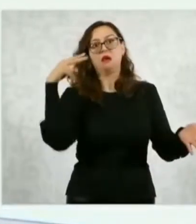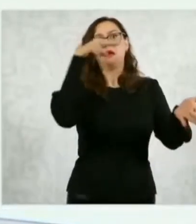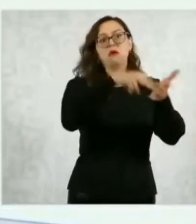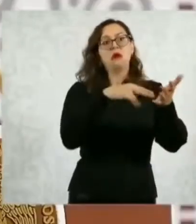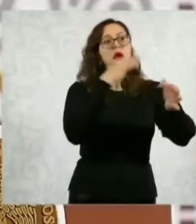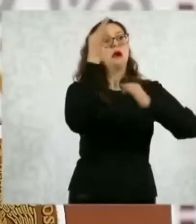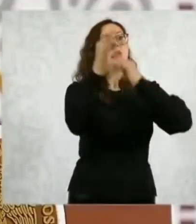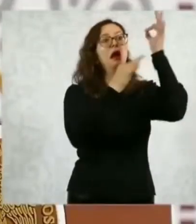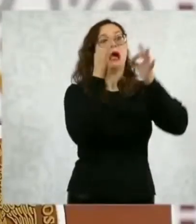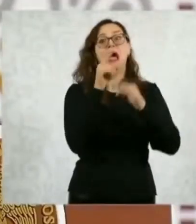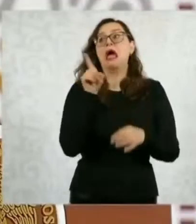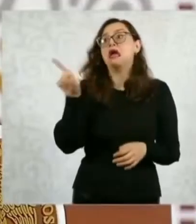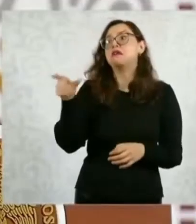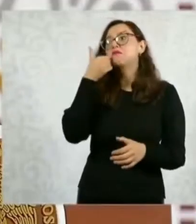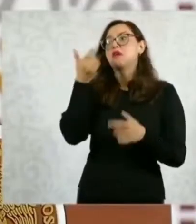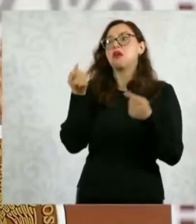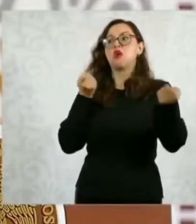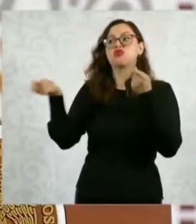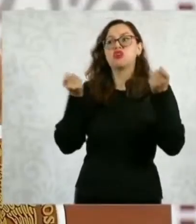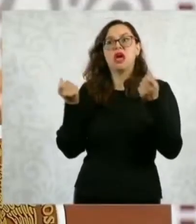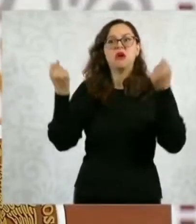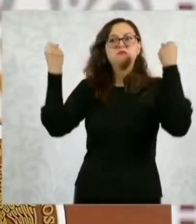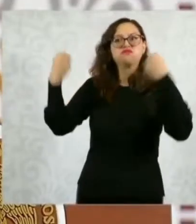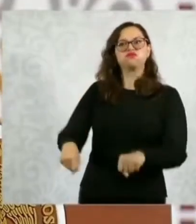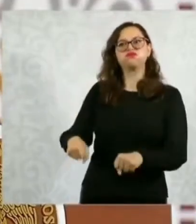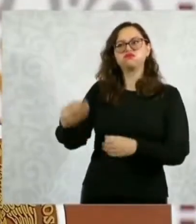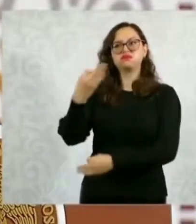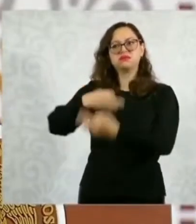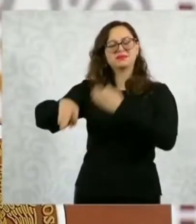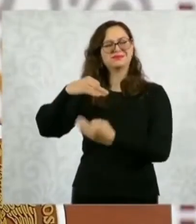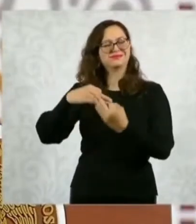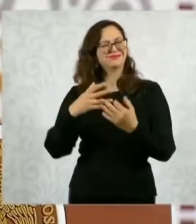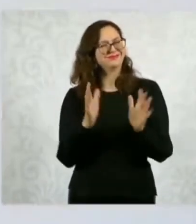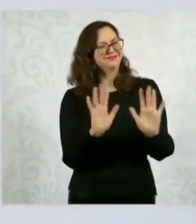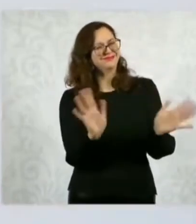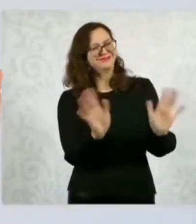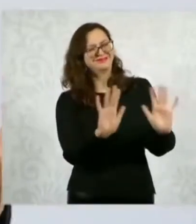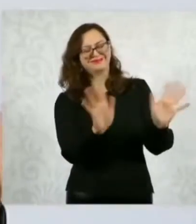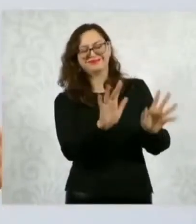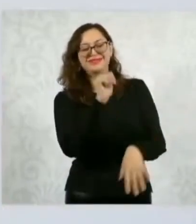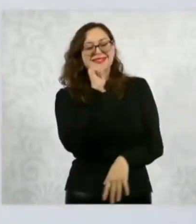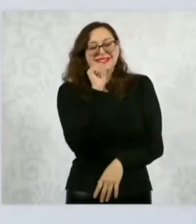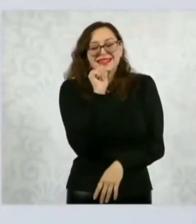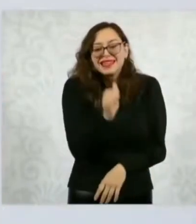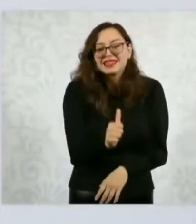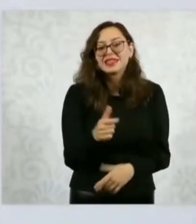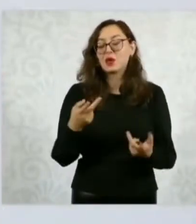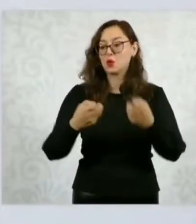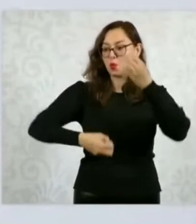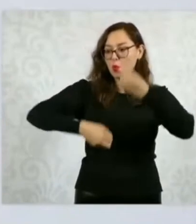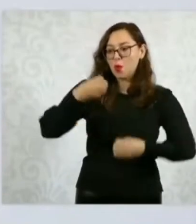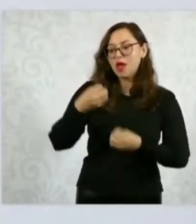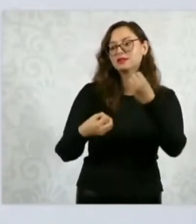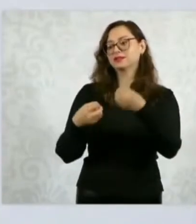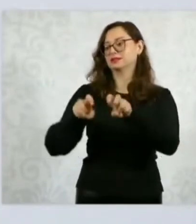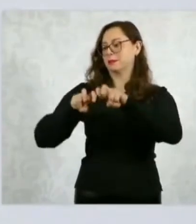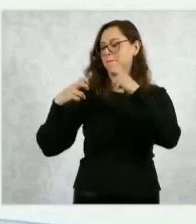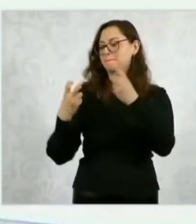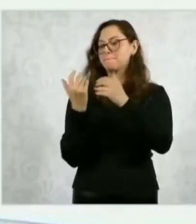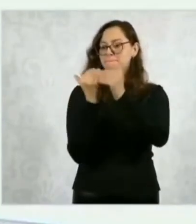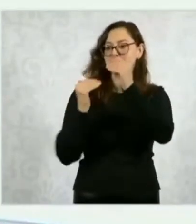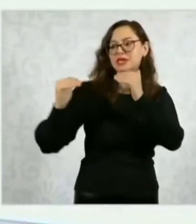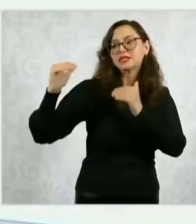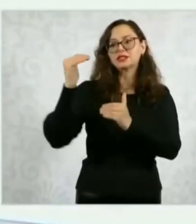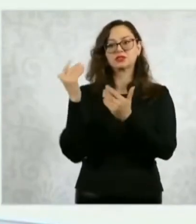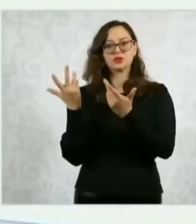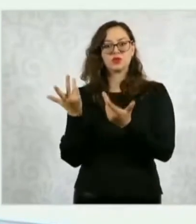No, es la elección de los jueces, ministros, magistrados por el pueblo de México.